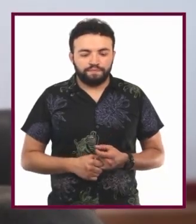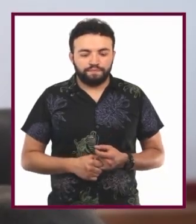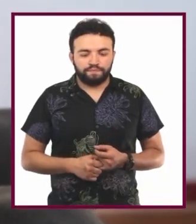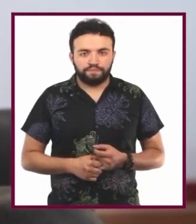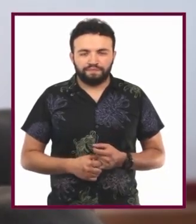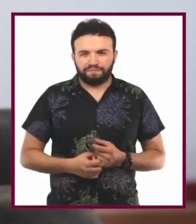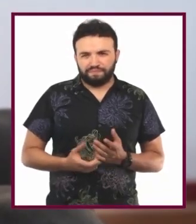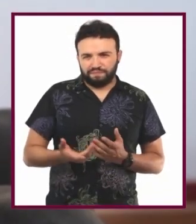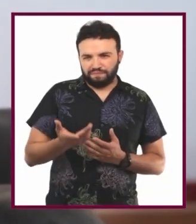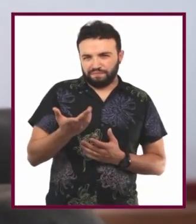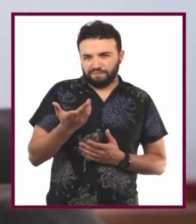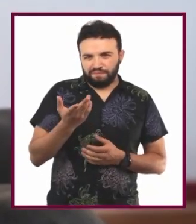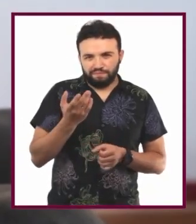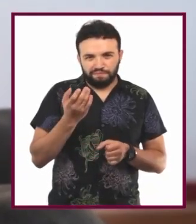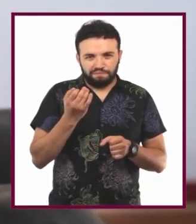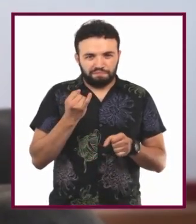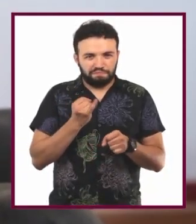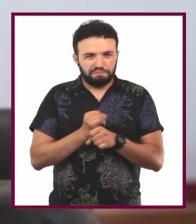We'll be right